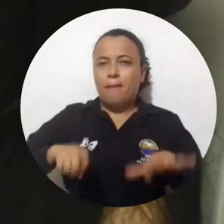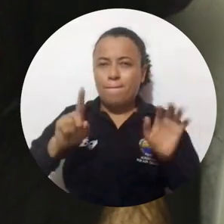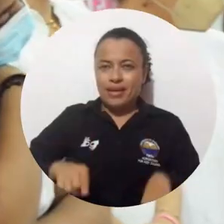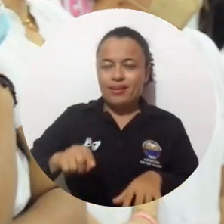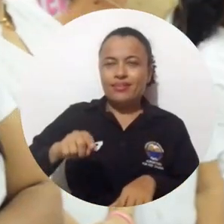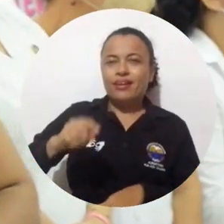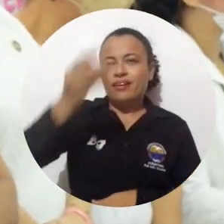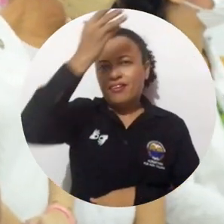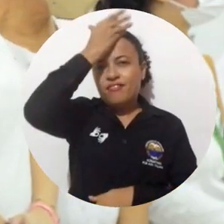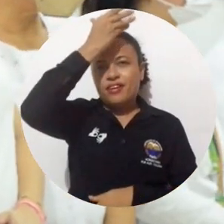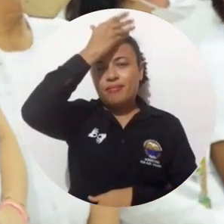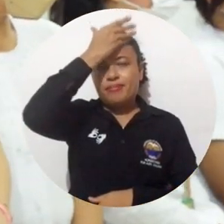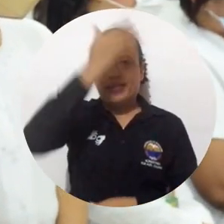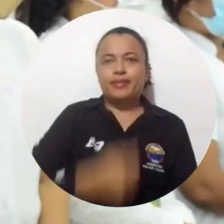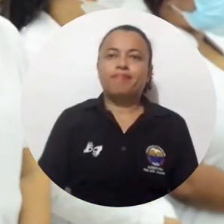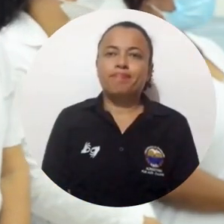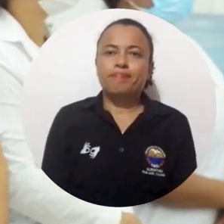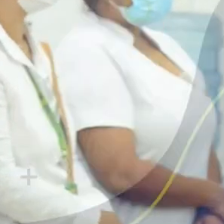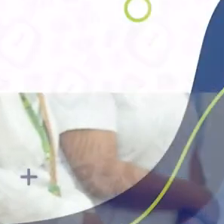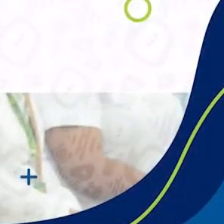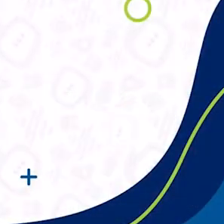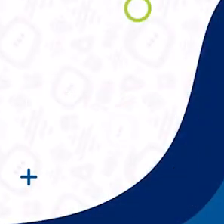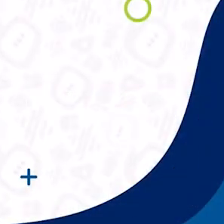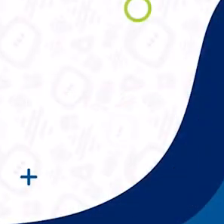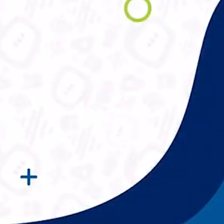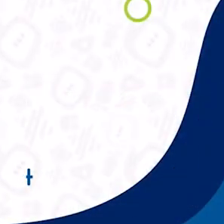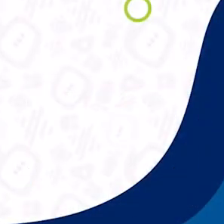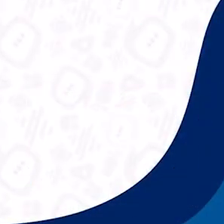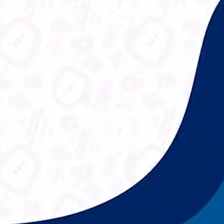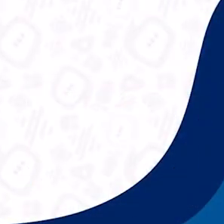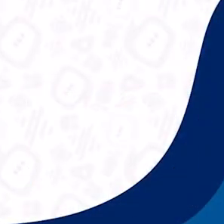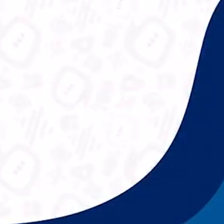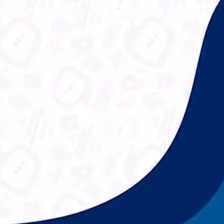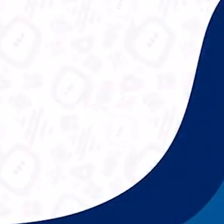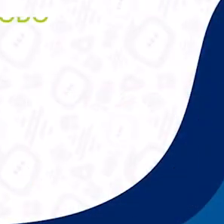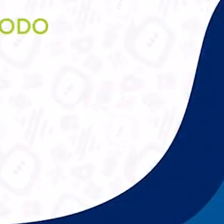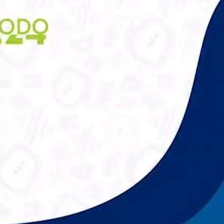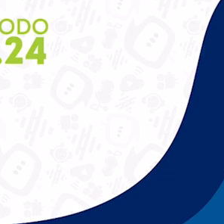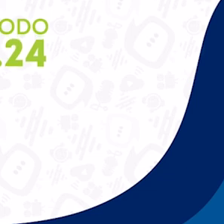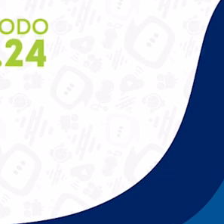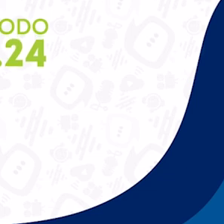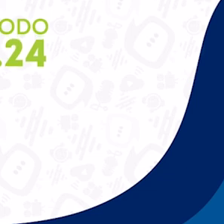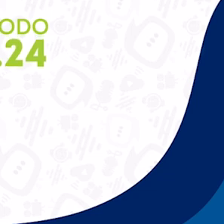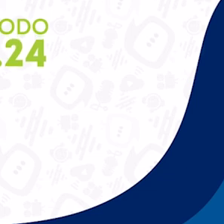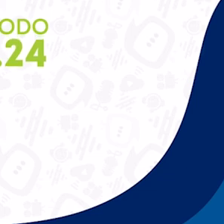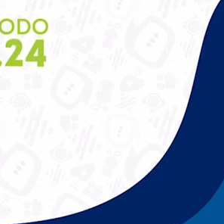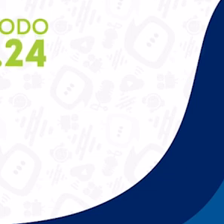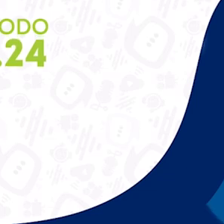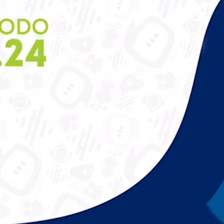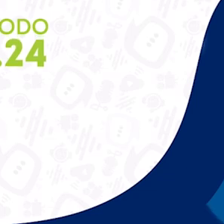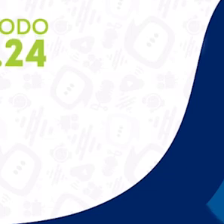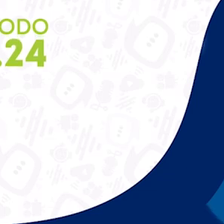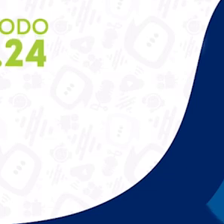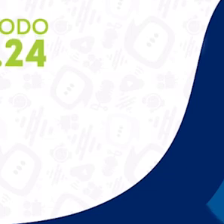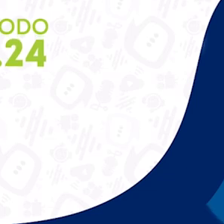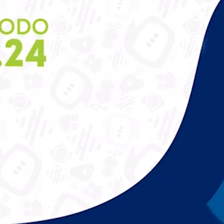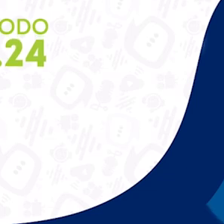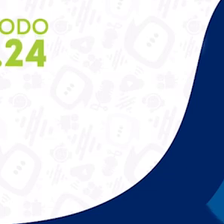caso de enfermería. Universidad del Matalena, aún más incluyente e innovadora.